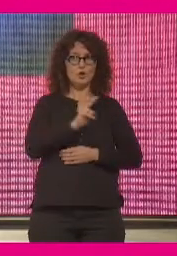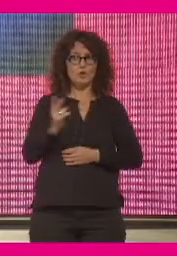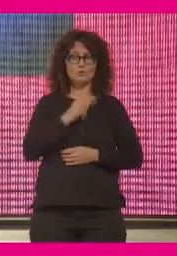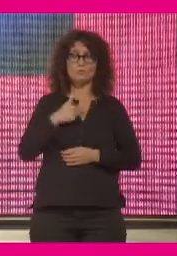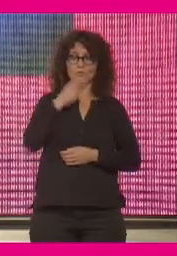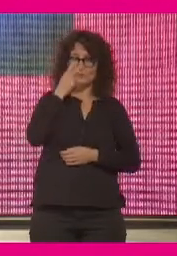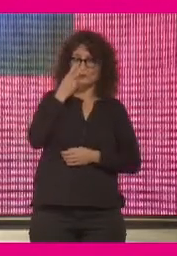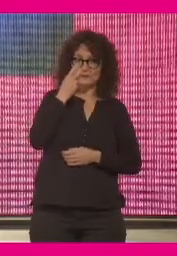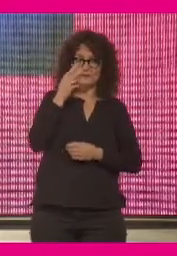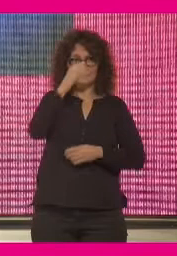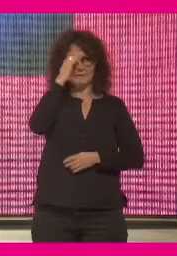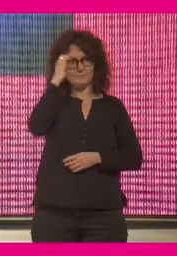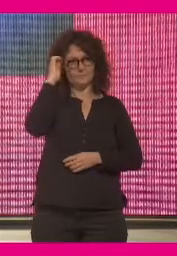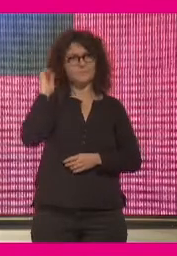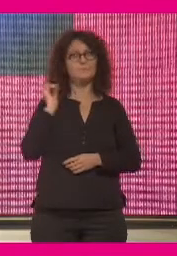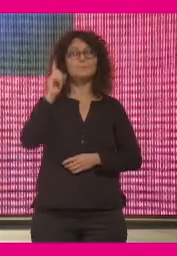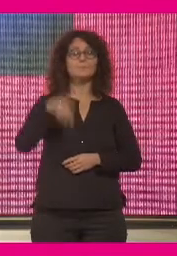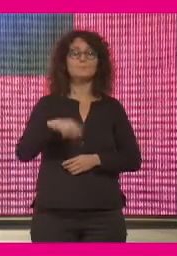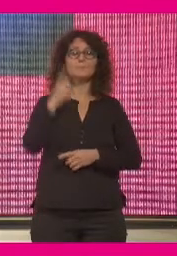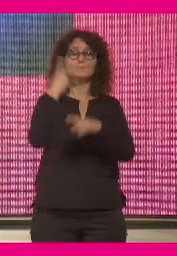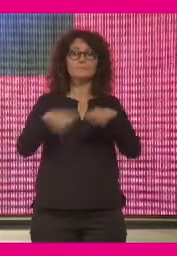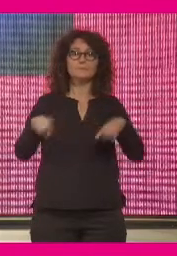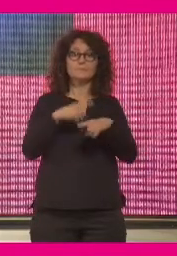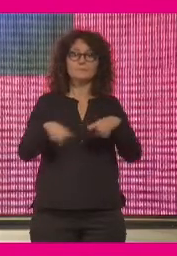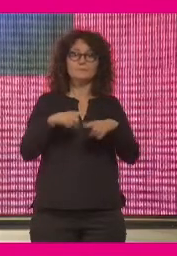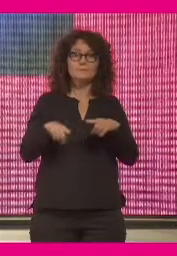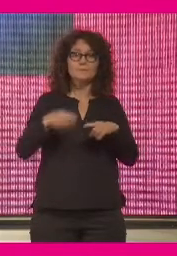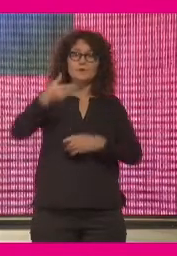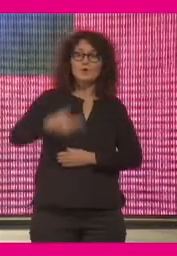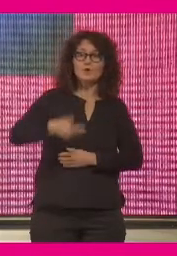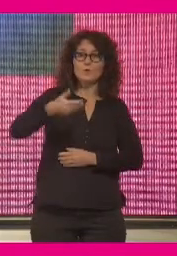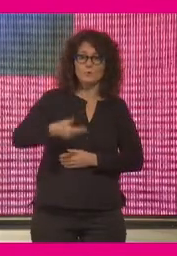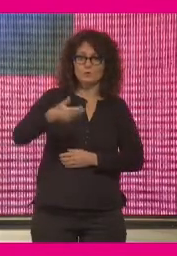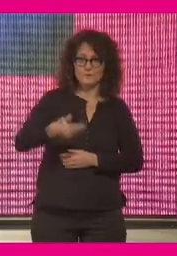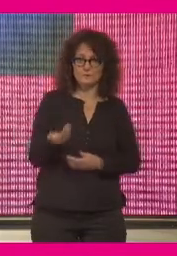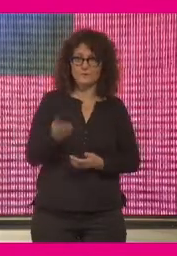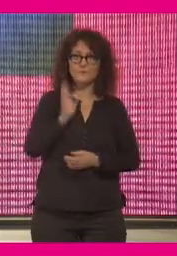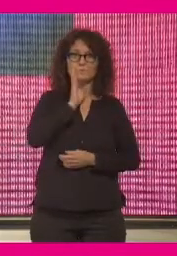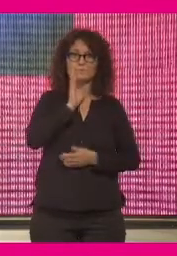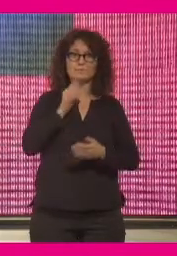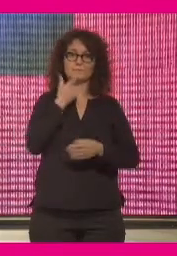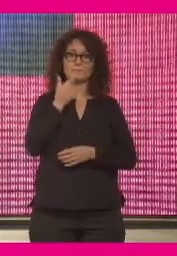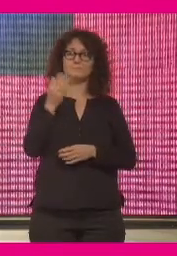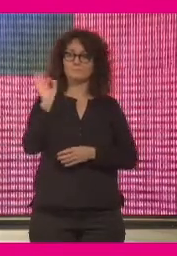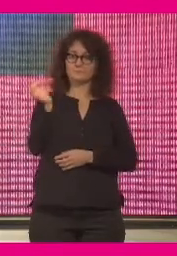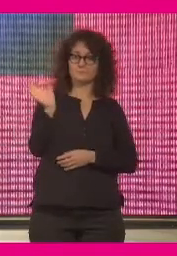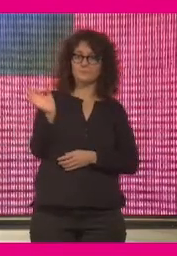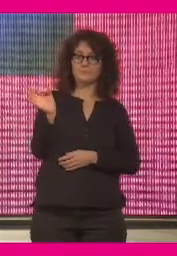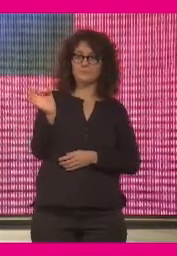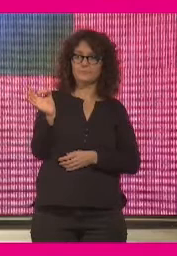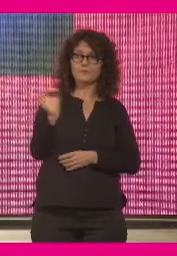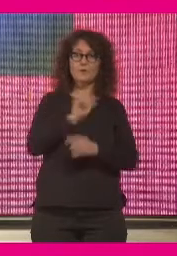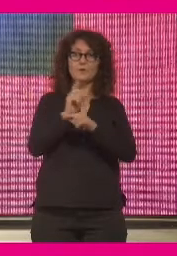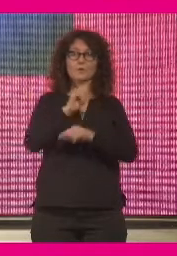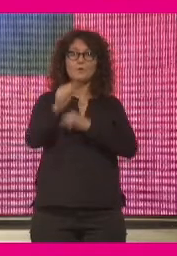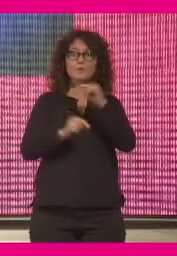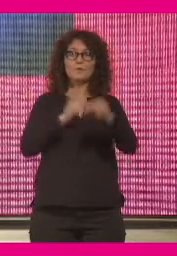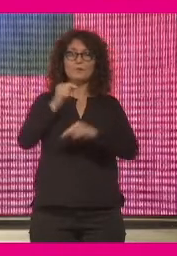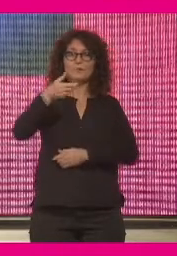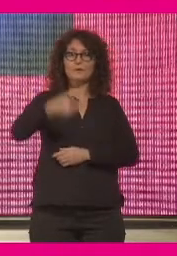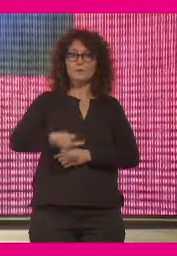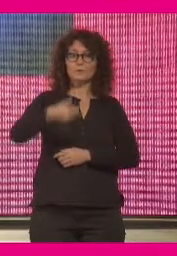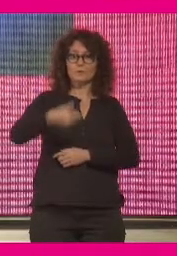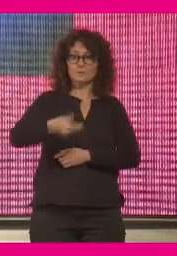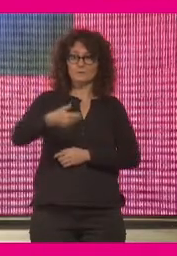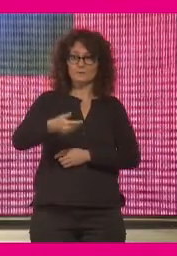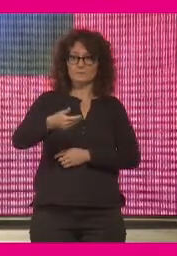Yo creo que ha quedado ya sobre la mesa algunas de las cosas que vamos a hablar hoy. Lo importante es urgente, decía el secretario de Estado. Efectivamente, en la pandemia lo importante, lo que ya era